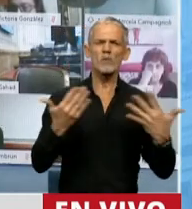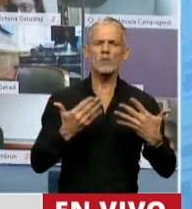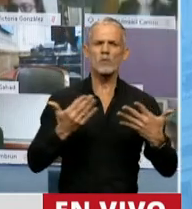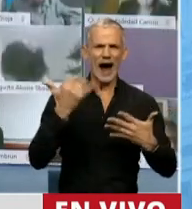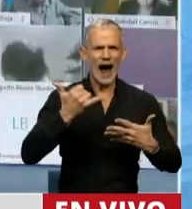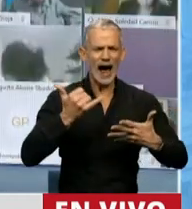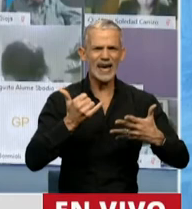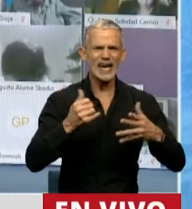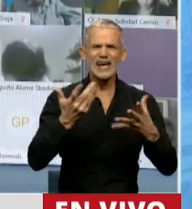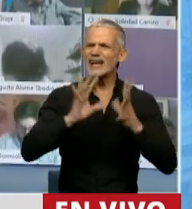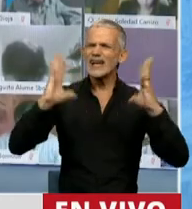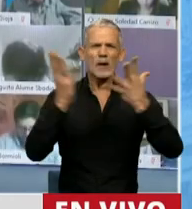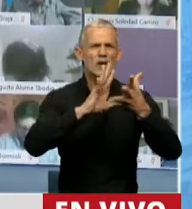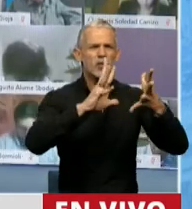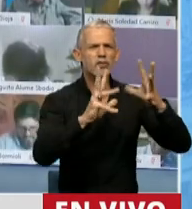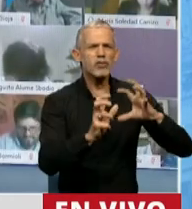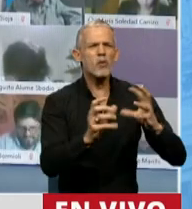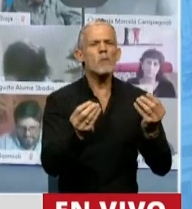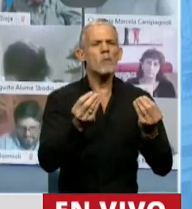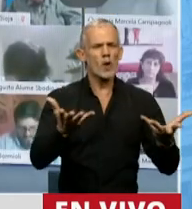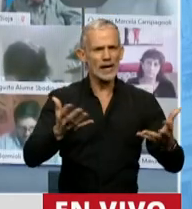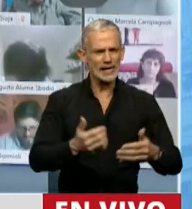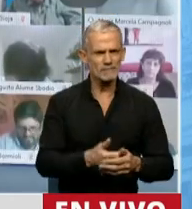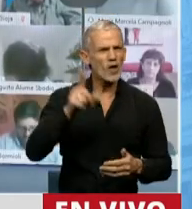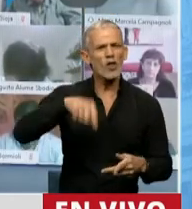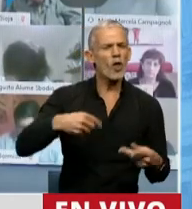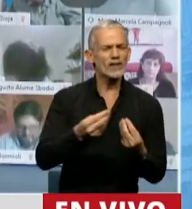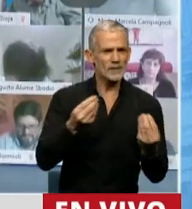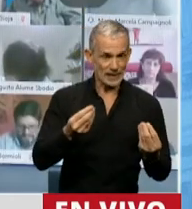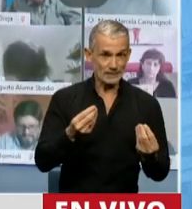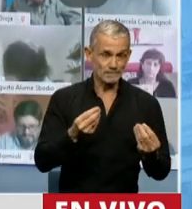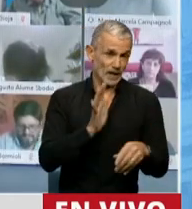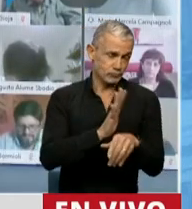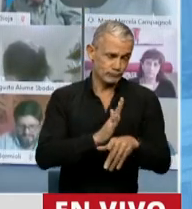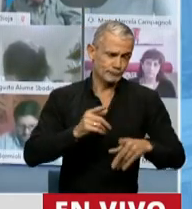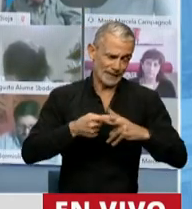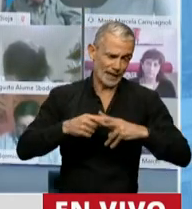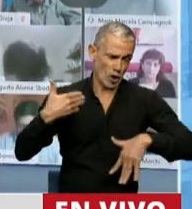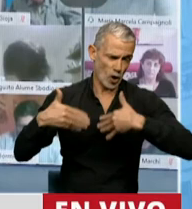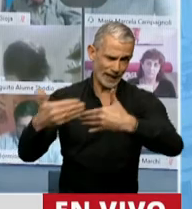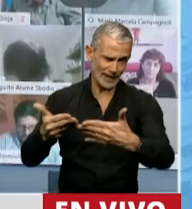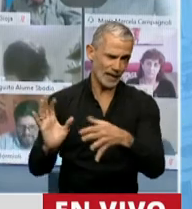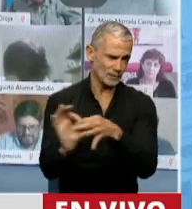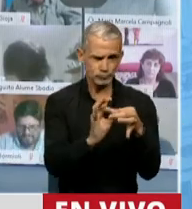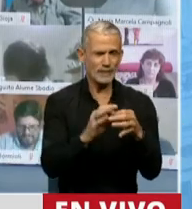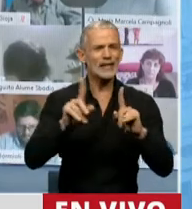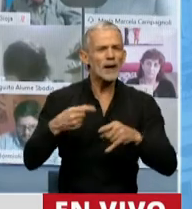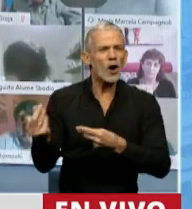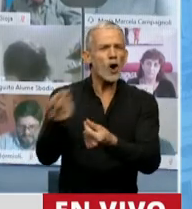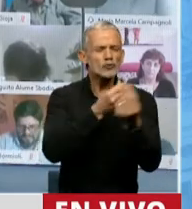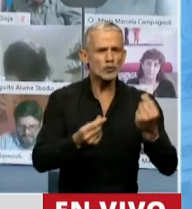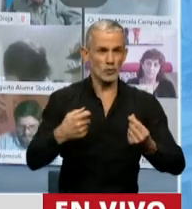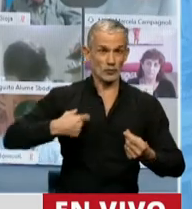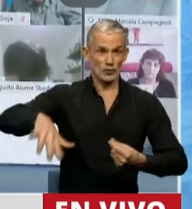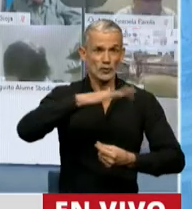provocan la degradación del medio ambiente que tienen que ver con el desarrollo de tecnología y de consumo de una